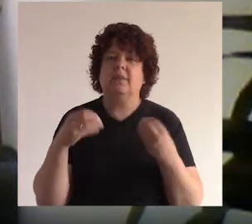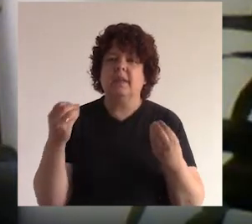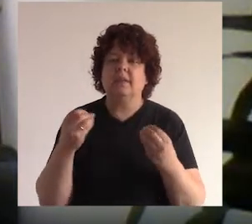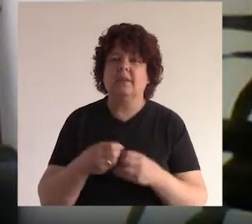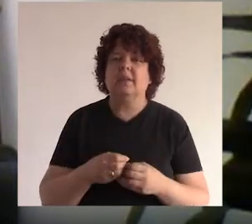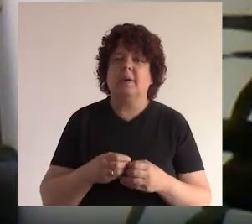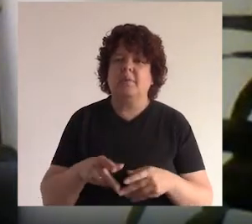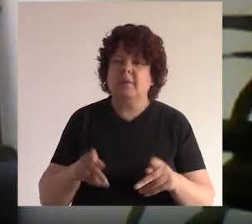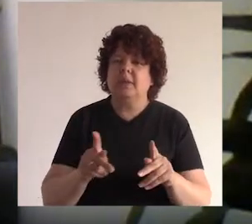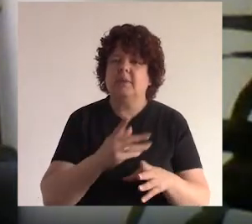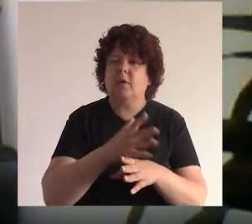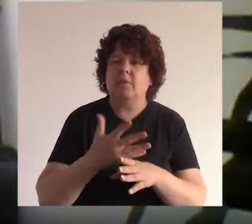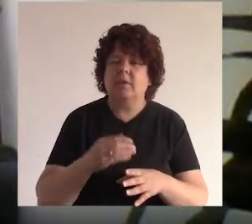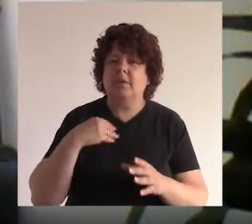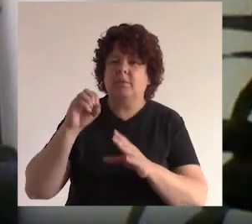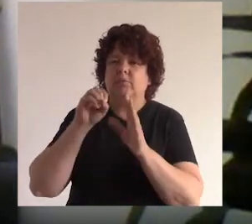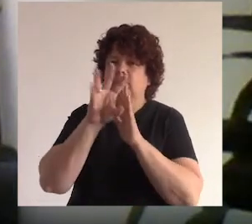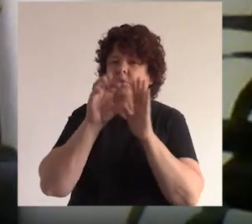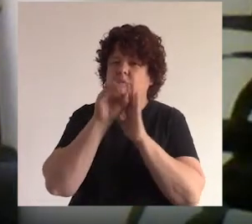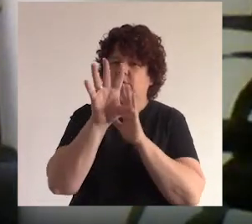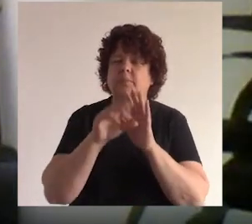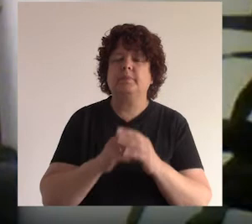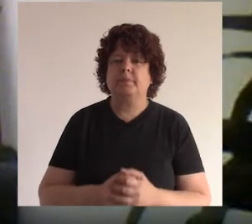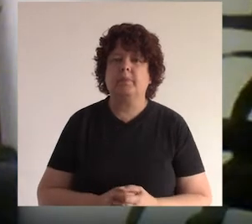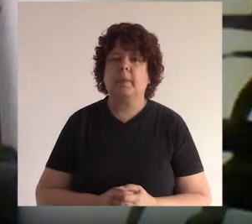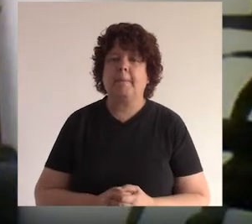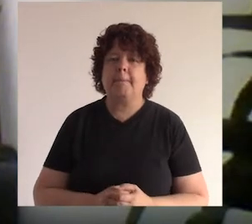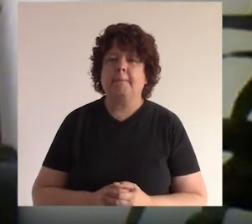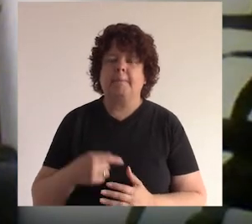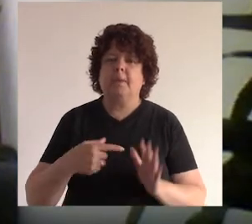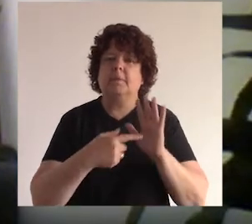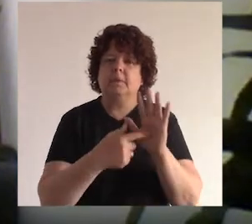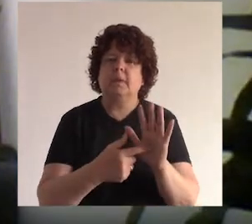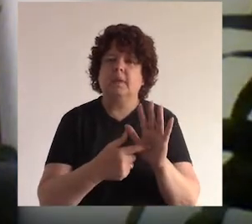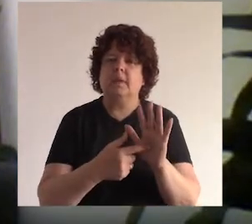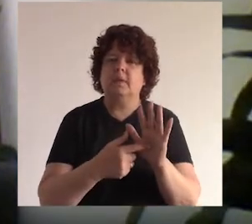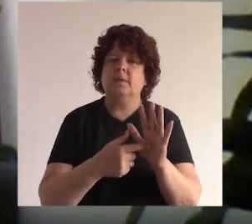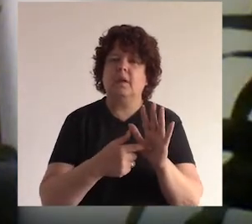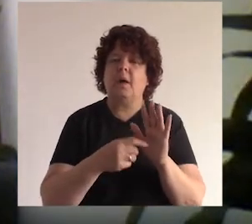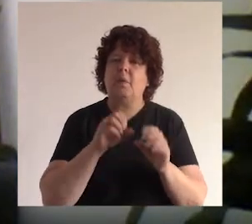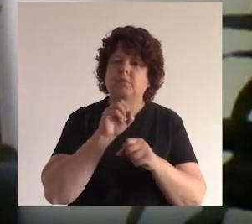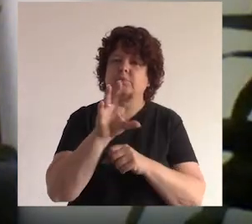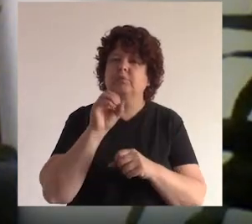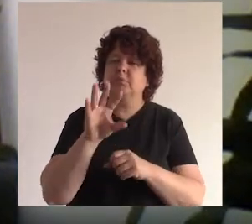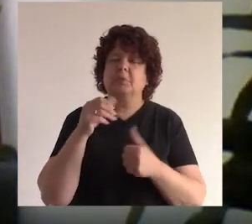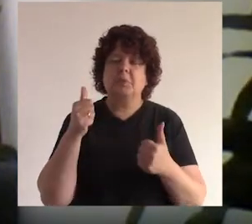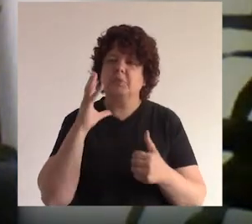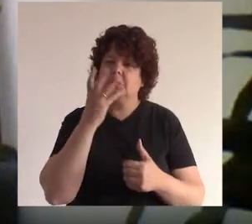para ello permítame compartir mi presentación lo voy a mostrar, hecho una presentación